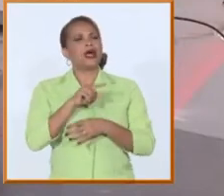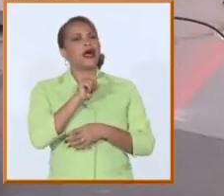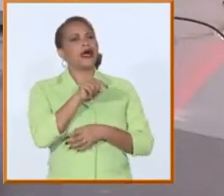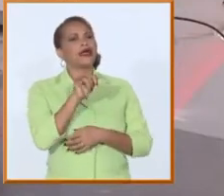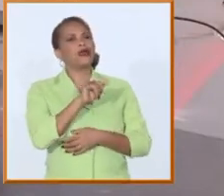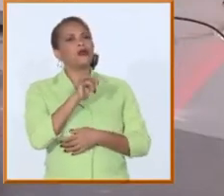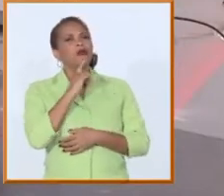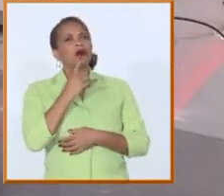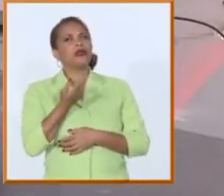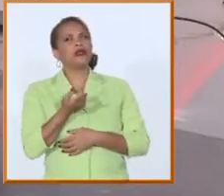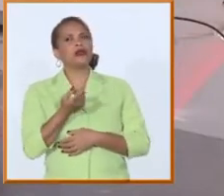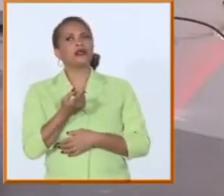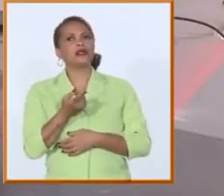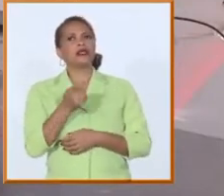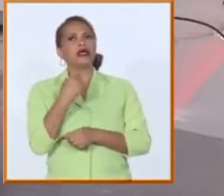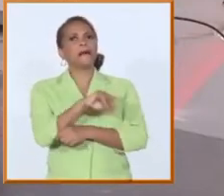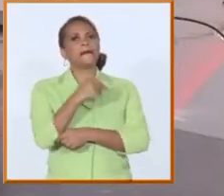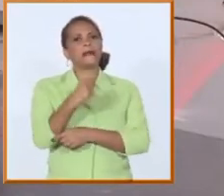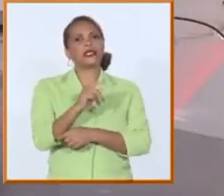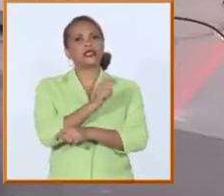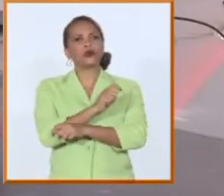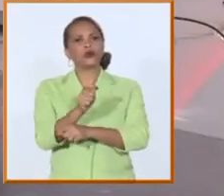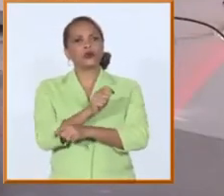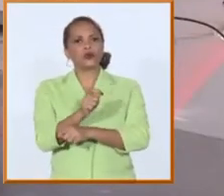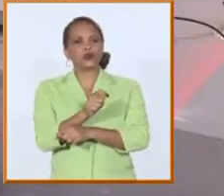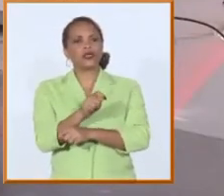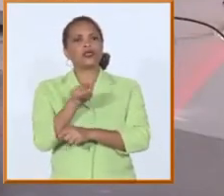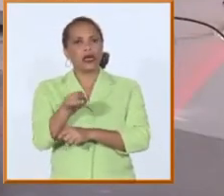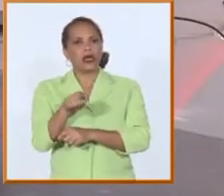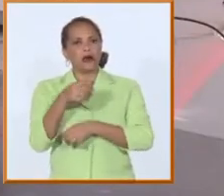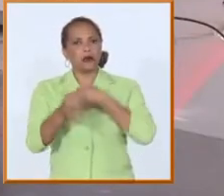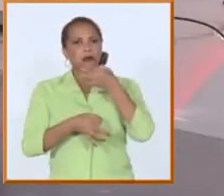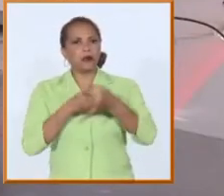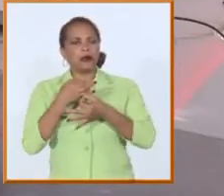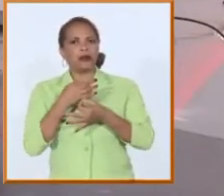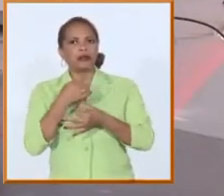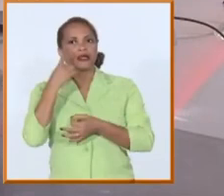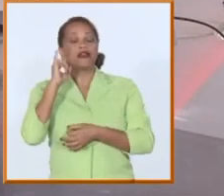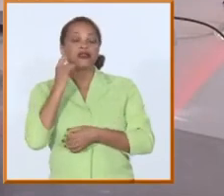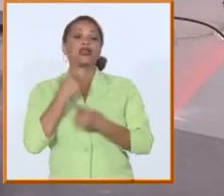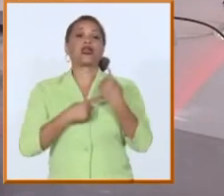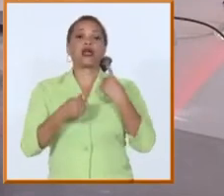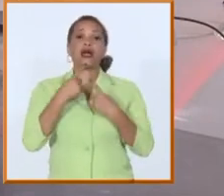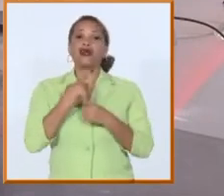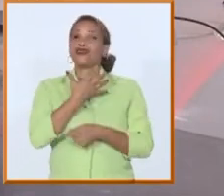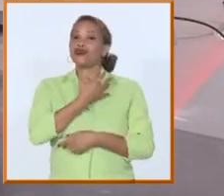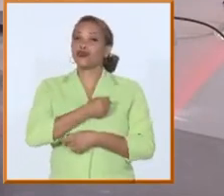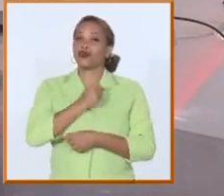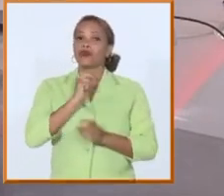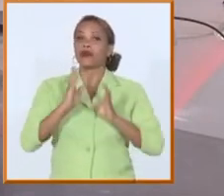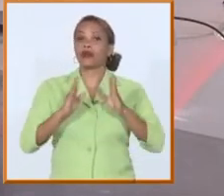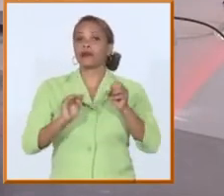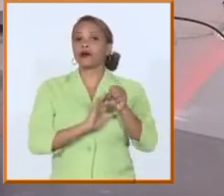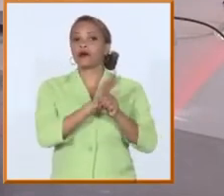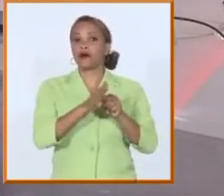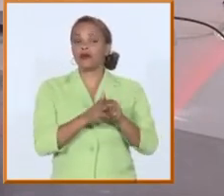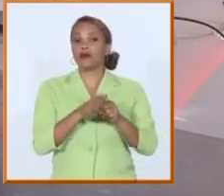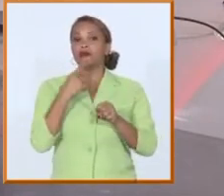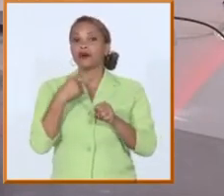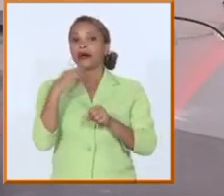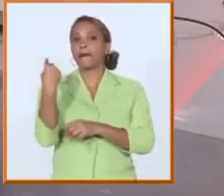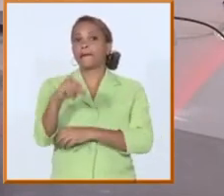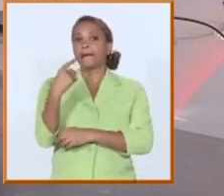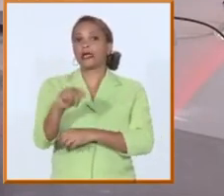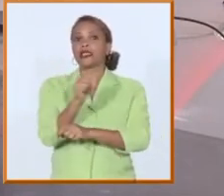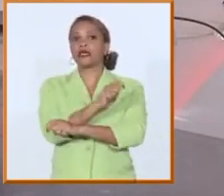la práctica docente porque una de las cosas que de alguna manera se impactó sufrió con la pandemia fue el ejercicio de práctica